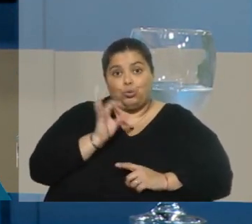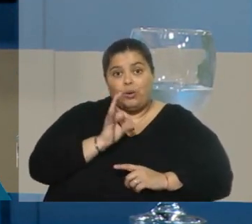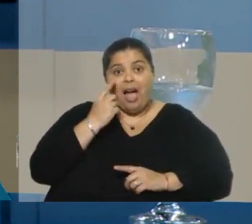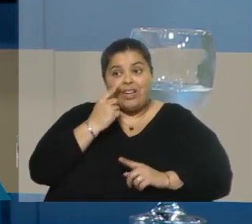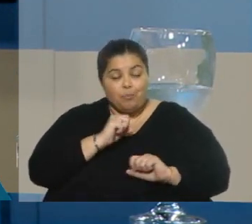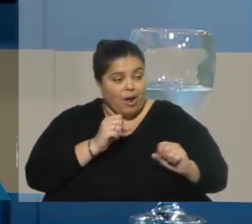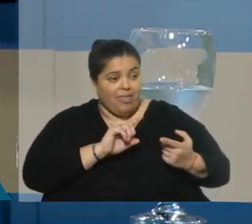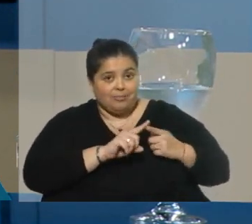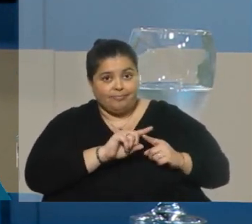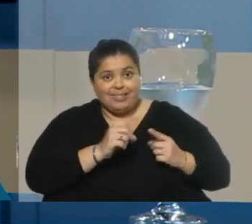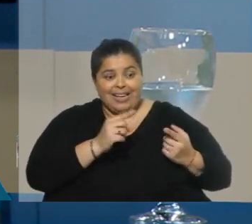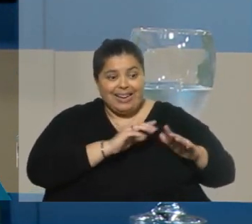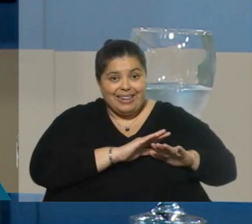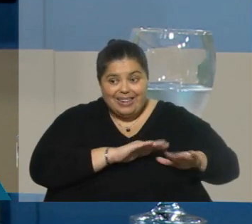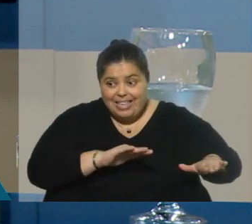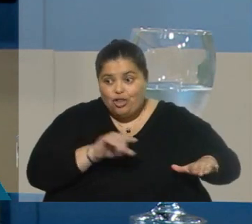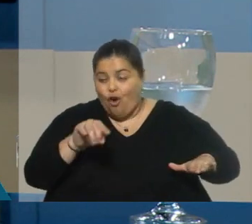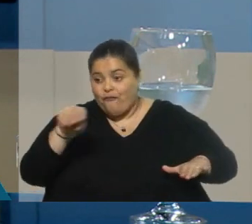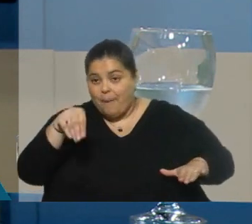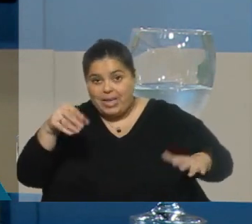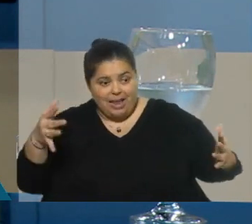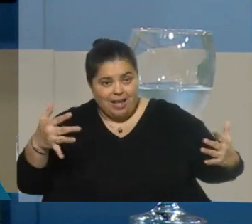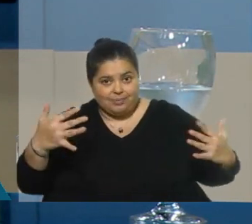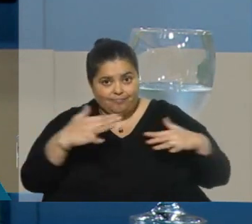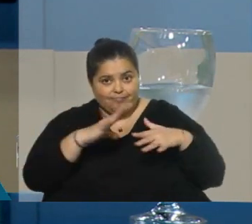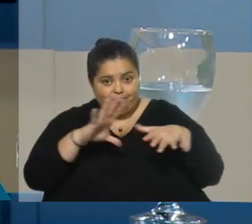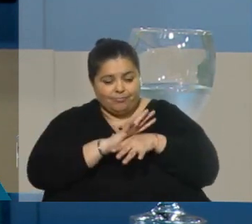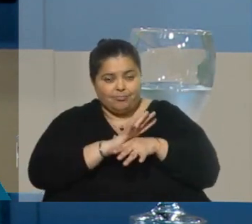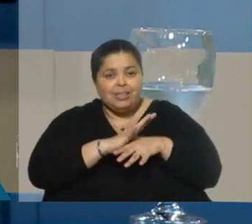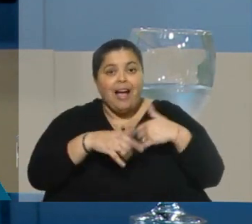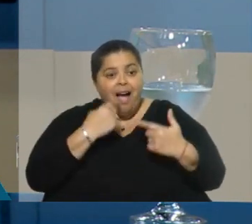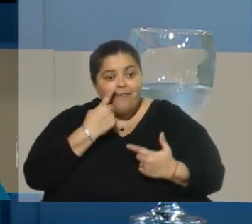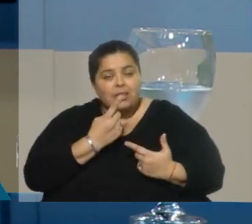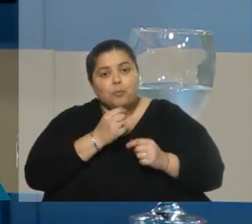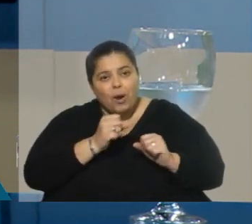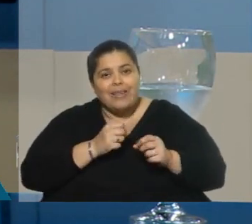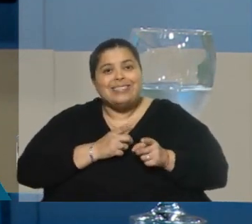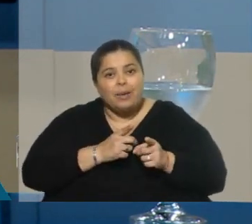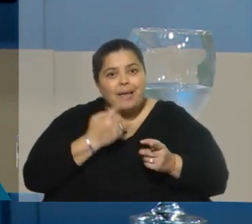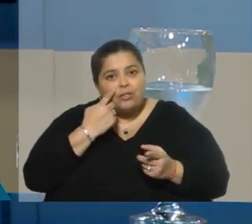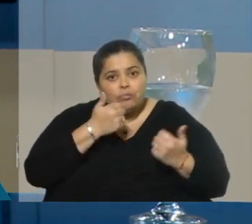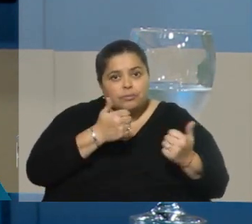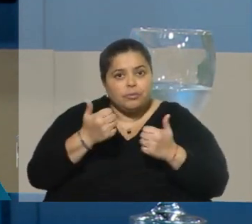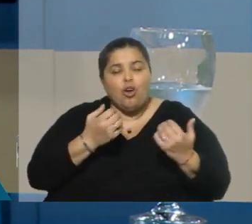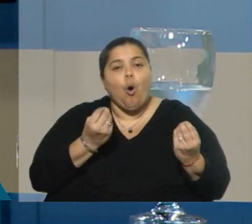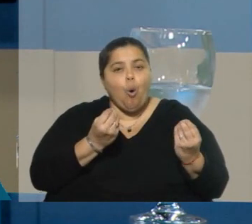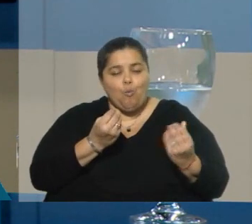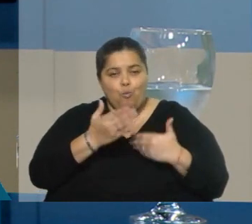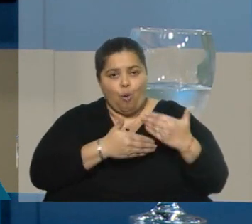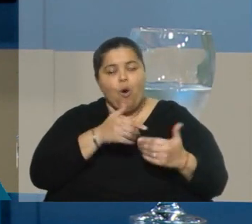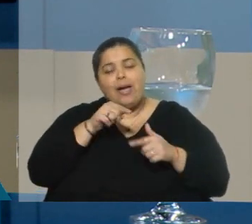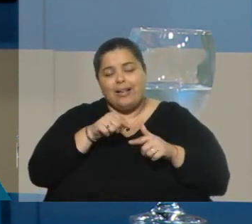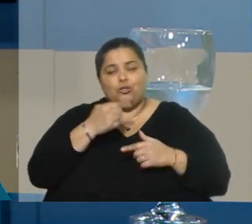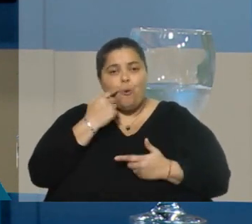con la condición de adoptabilidad con esas familias que están prontas para adoptar y después hacer el seguimiento. Todo esto indica que hemos hecho un cambio